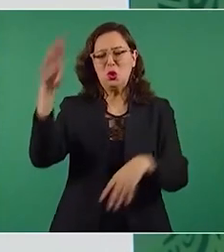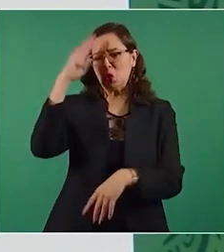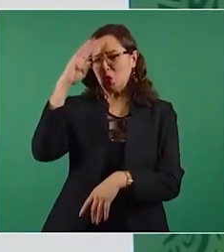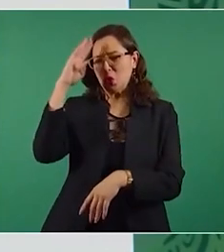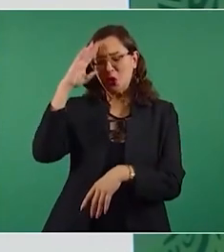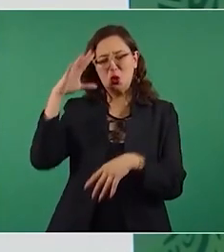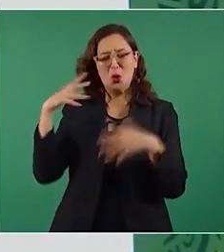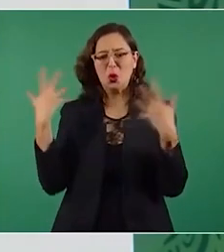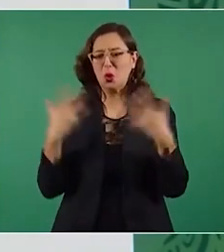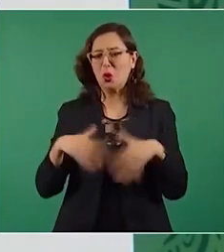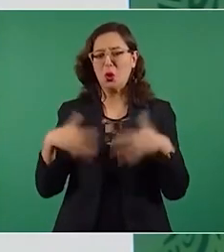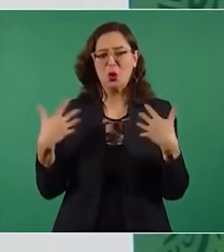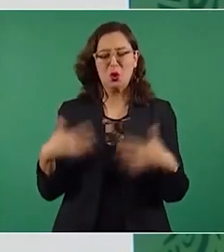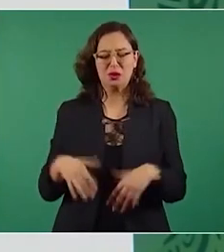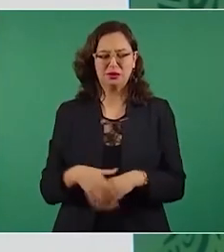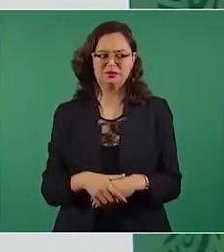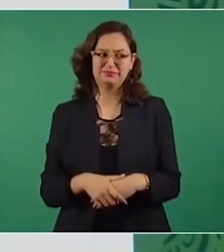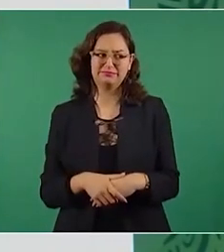sí,